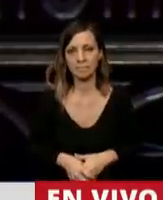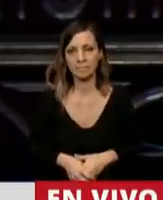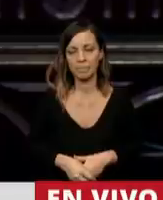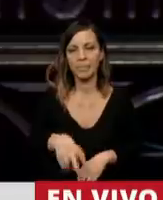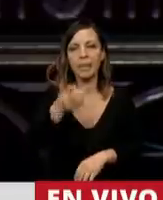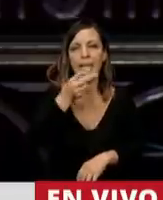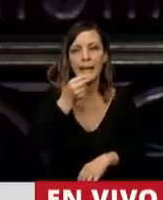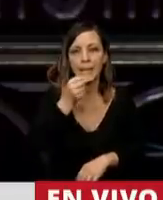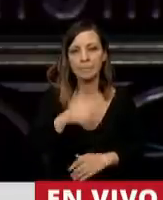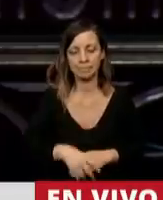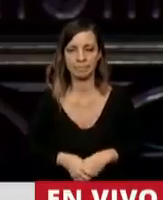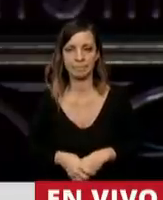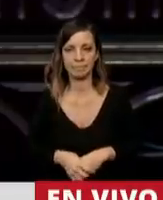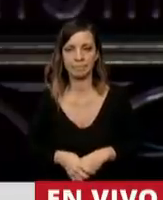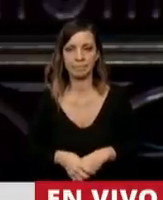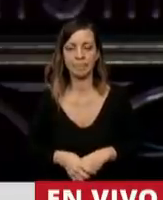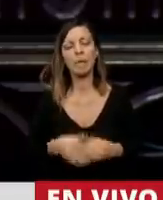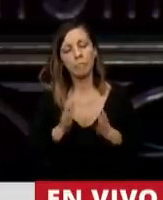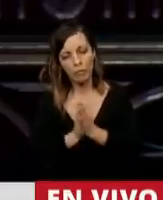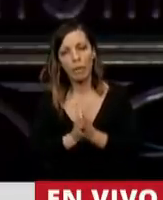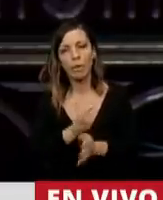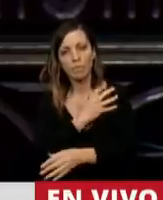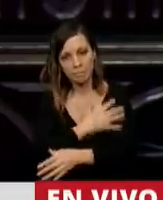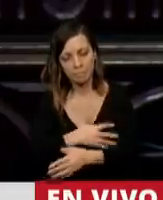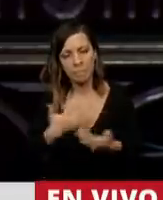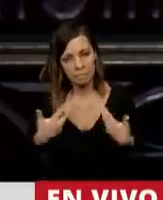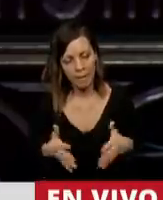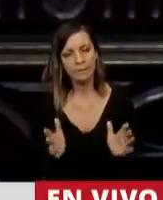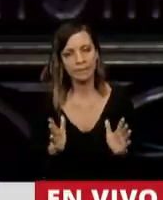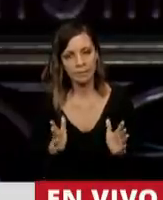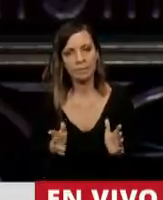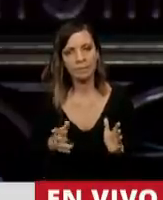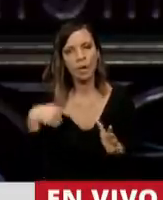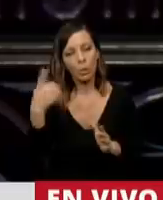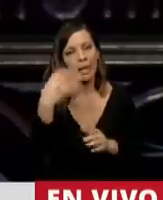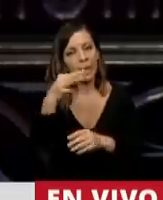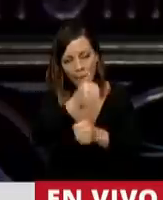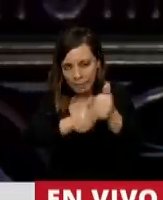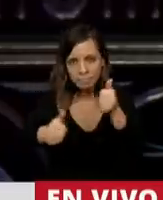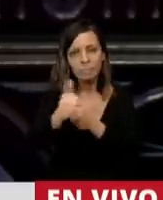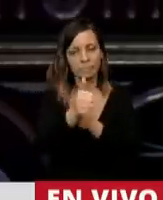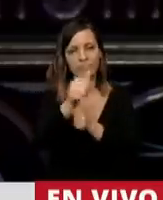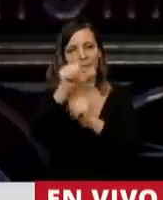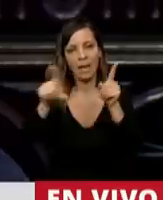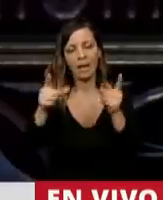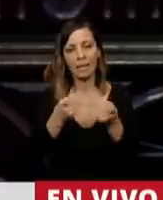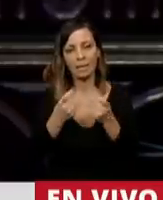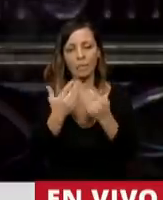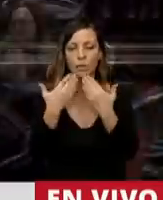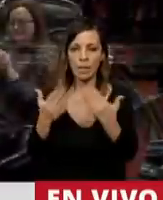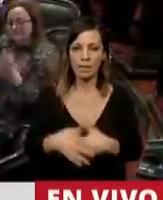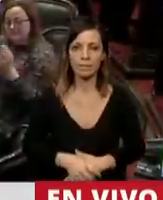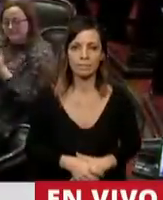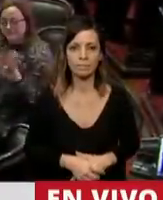Nada. Más humildad y tratemos realmente de ponernos donde tenemos que estar y los argentinos necesitan. Muchas gracias, señor